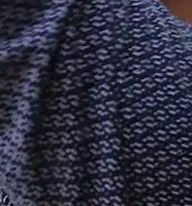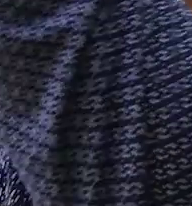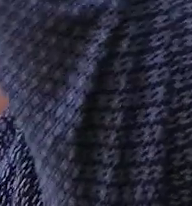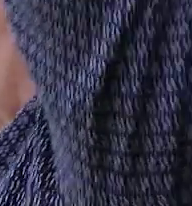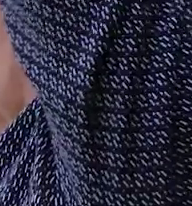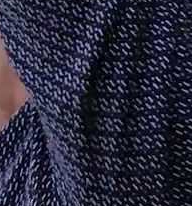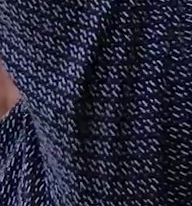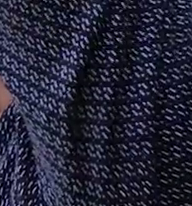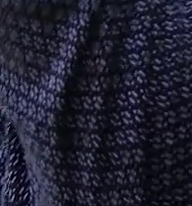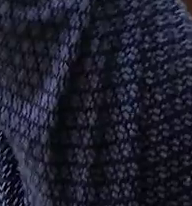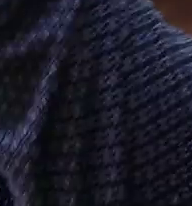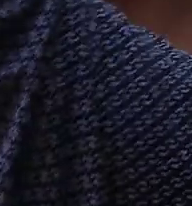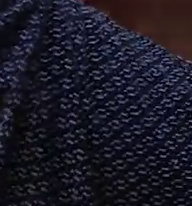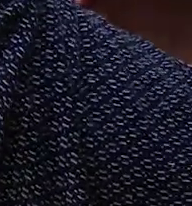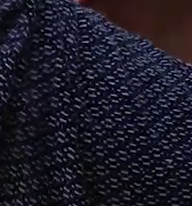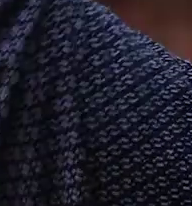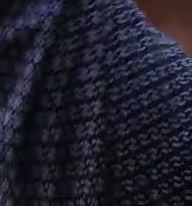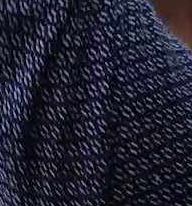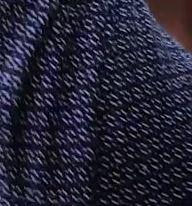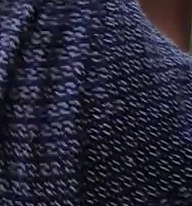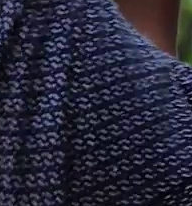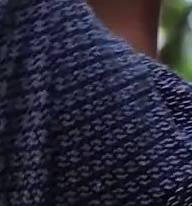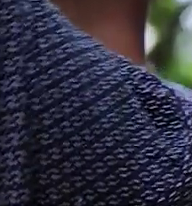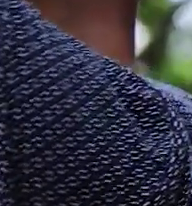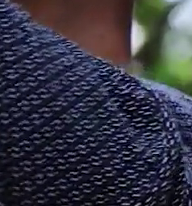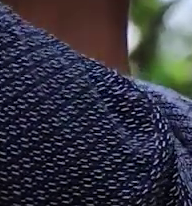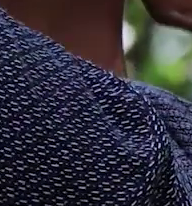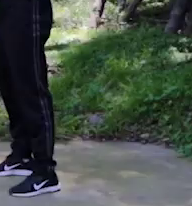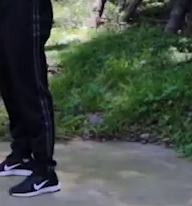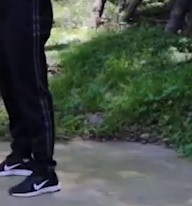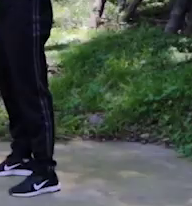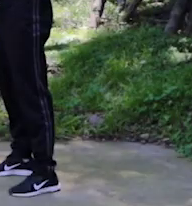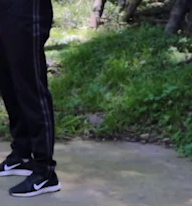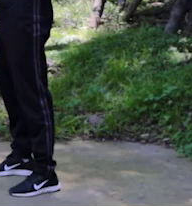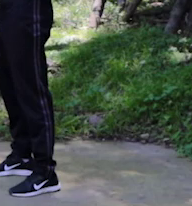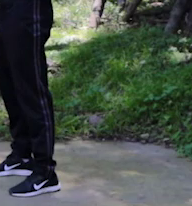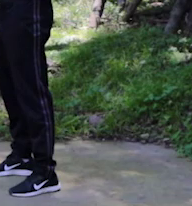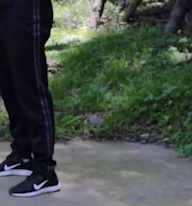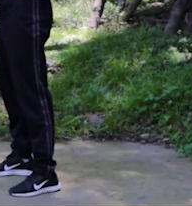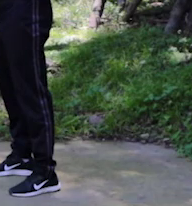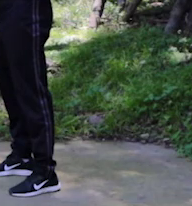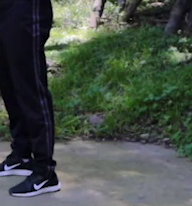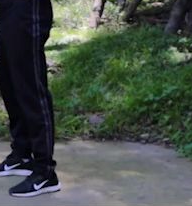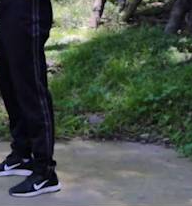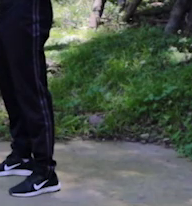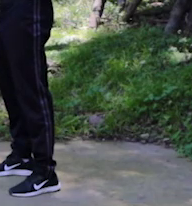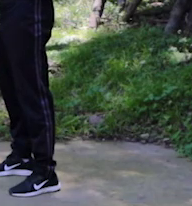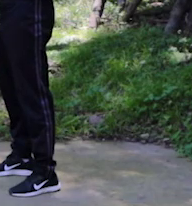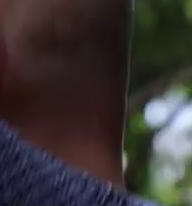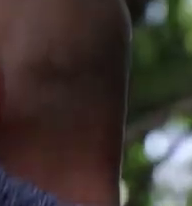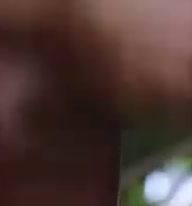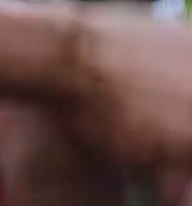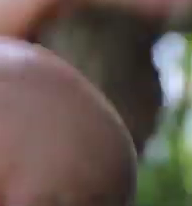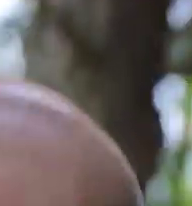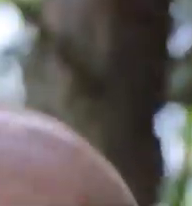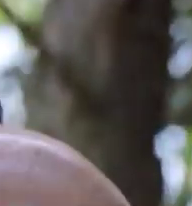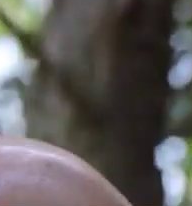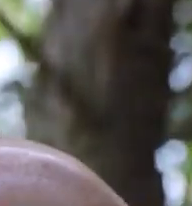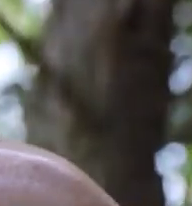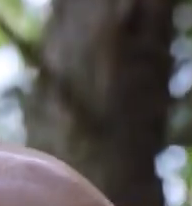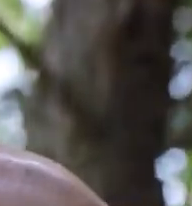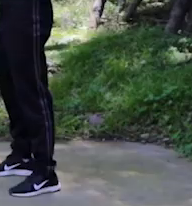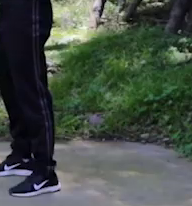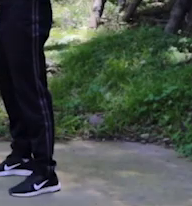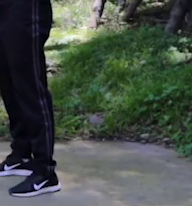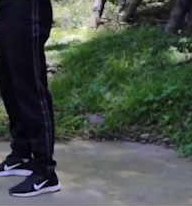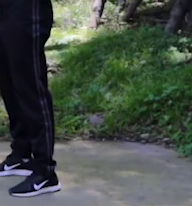si si quiéramos alcanzar el cielo. Venga. Uno. Eso, perfecto. Con fuerza, que se vea. Bien, Jair. Muy